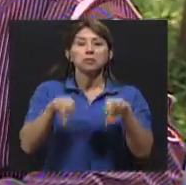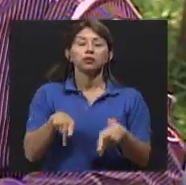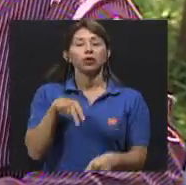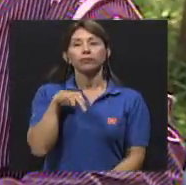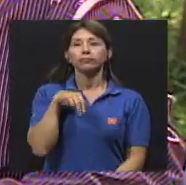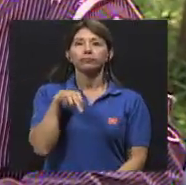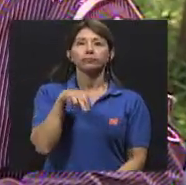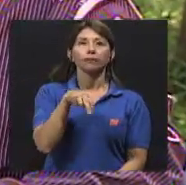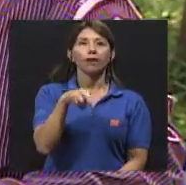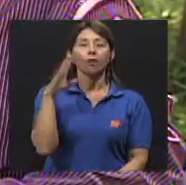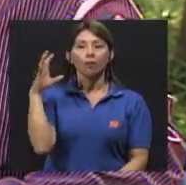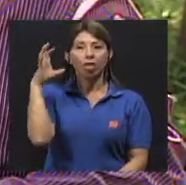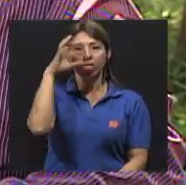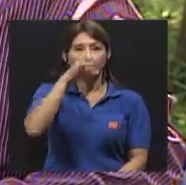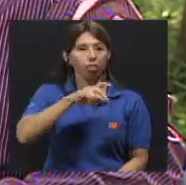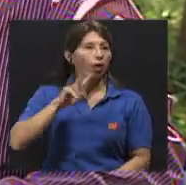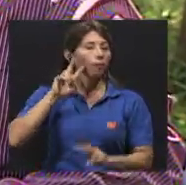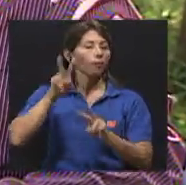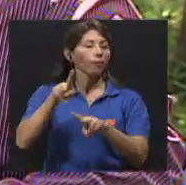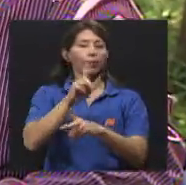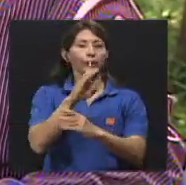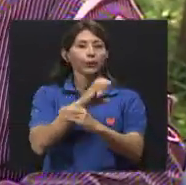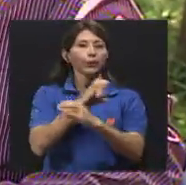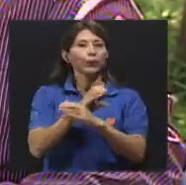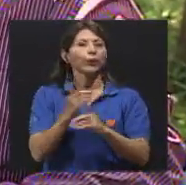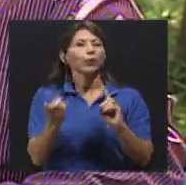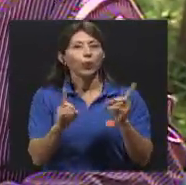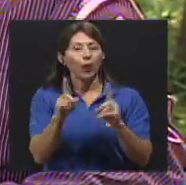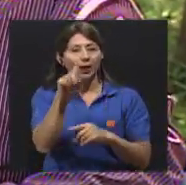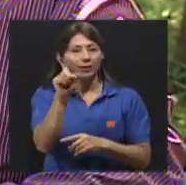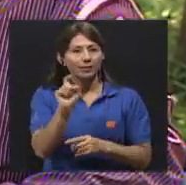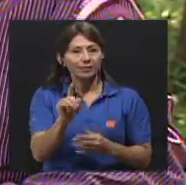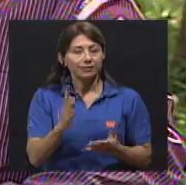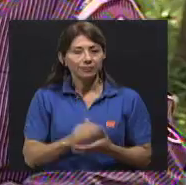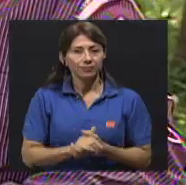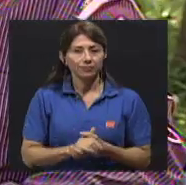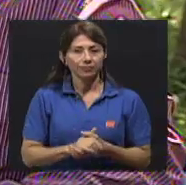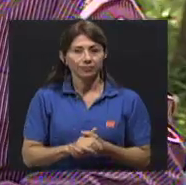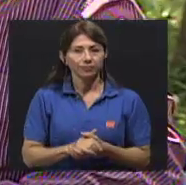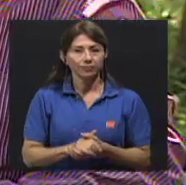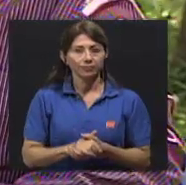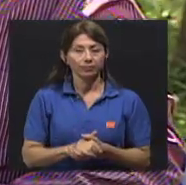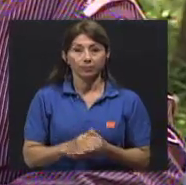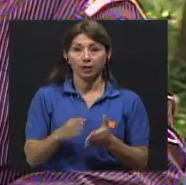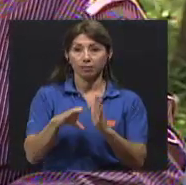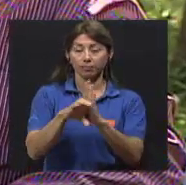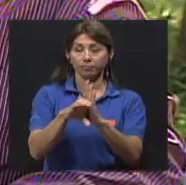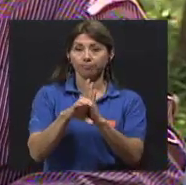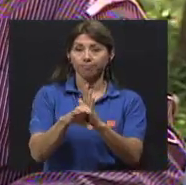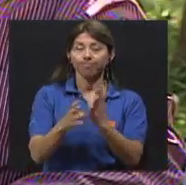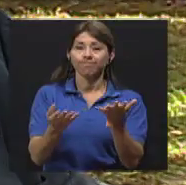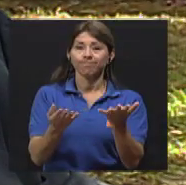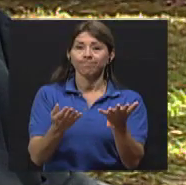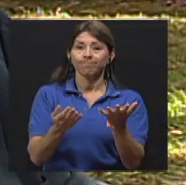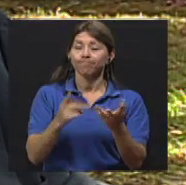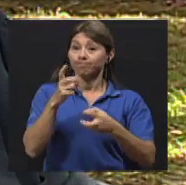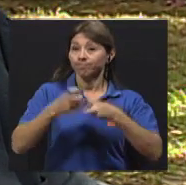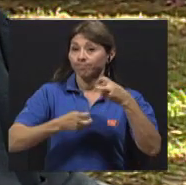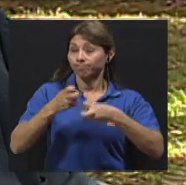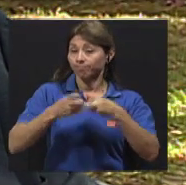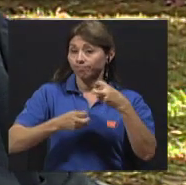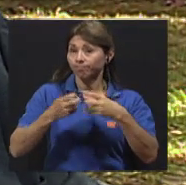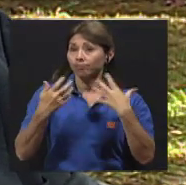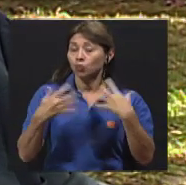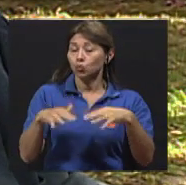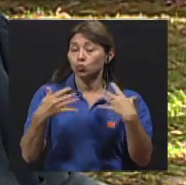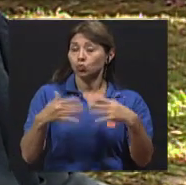más frecuentes que los peatones tienden a cometer a la hora de transitar por las calles? Tenemos la problemática muy grande,